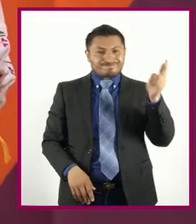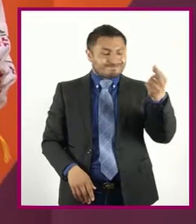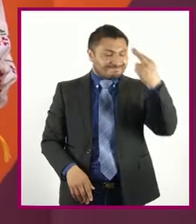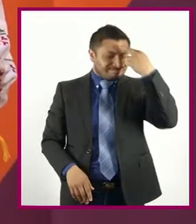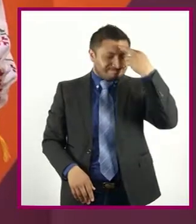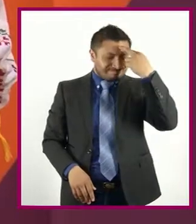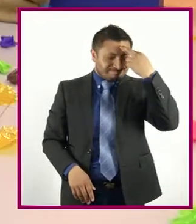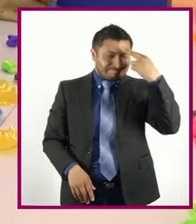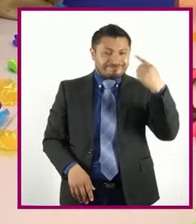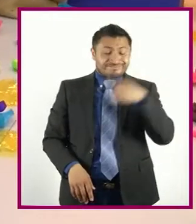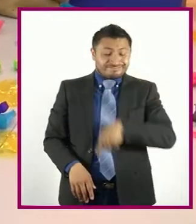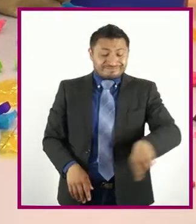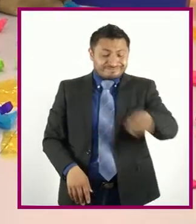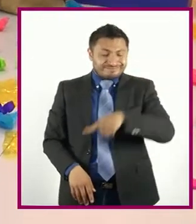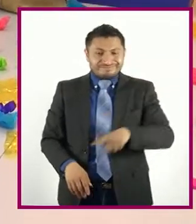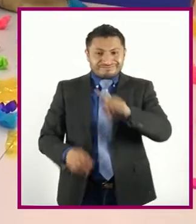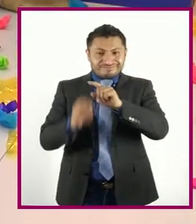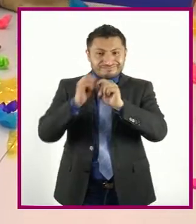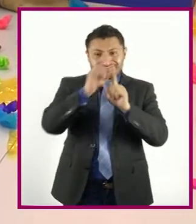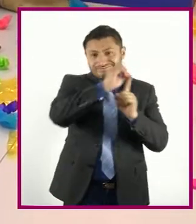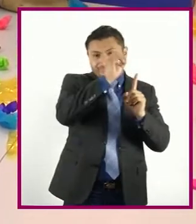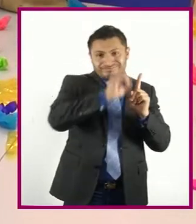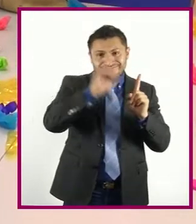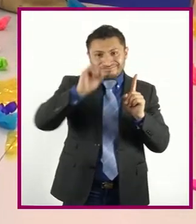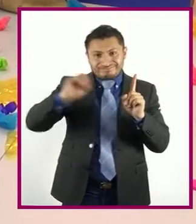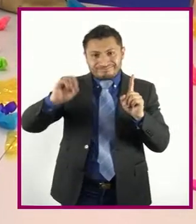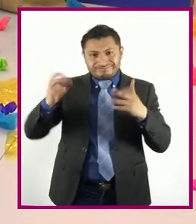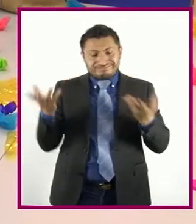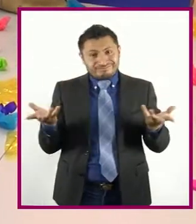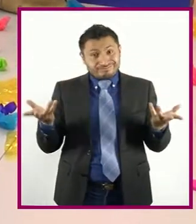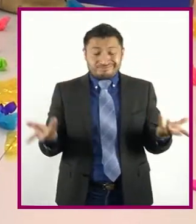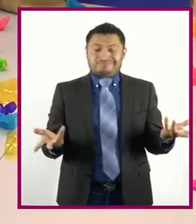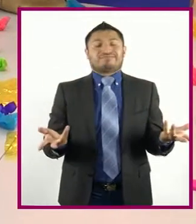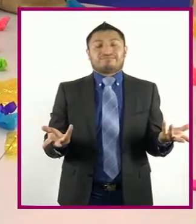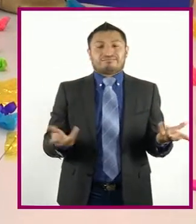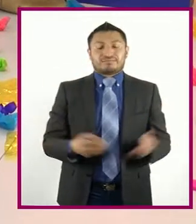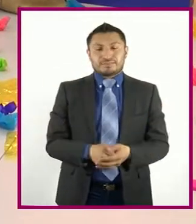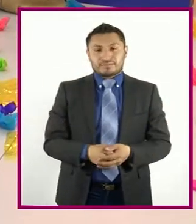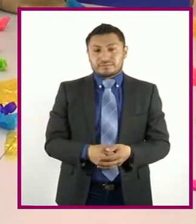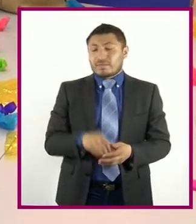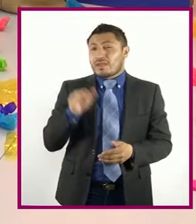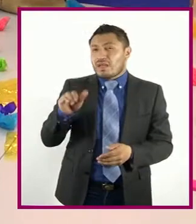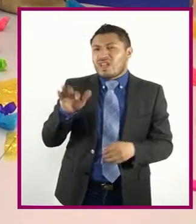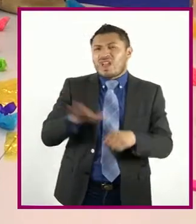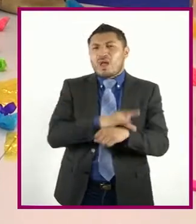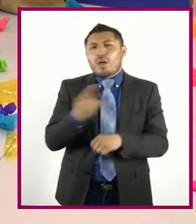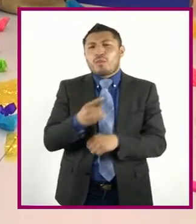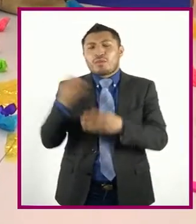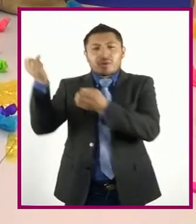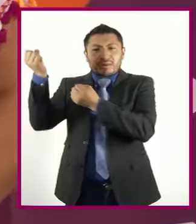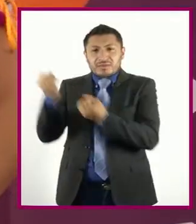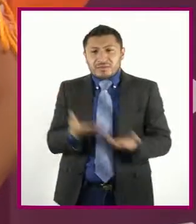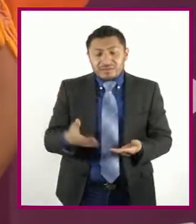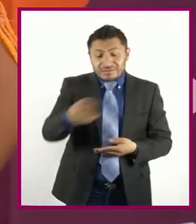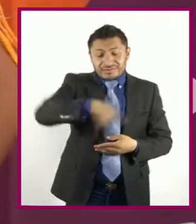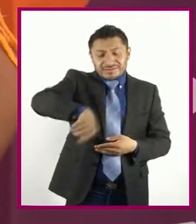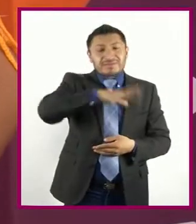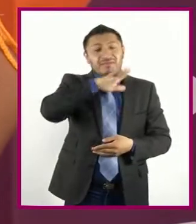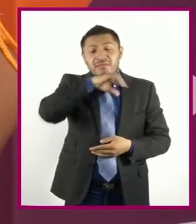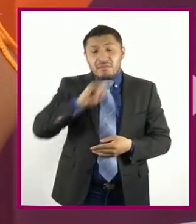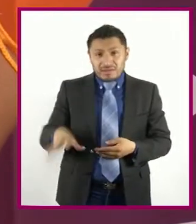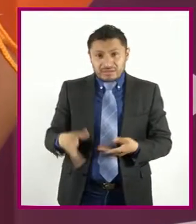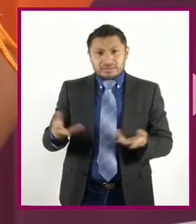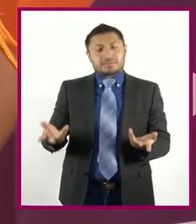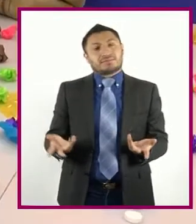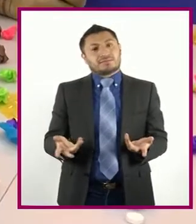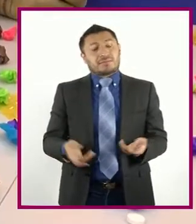relajo Regina ¿Por qué trajiste Toda esta basura? Pues no estáb